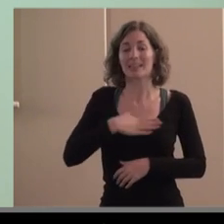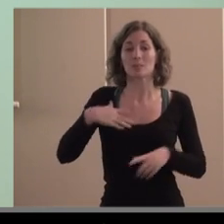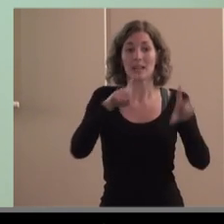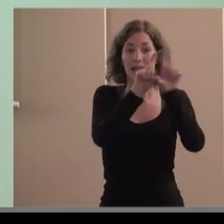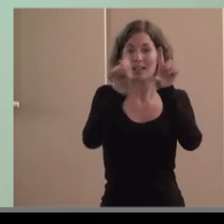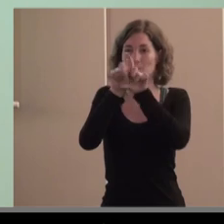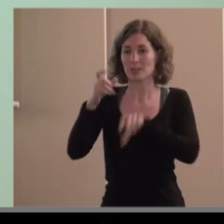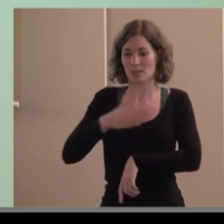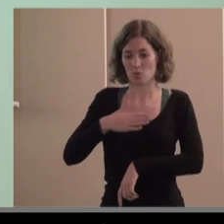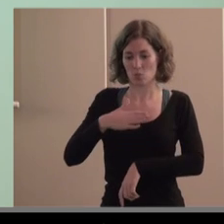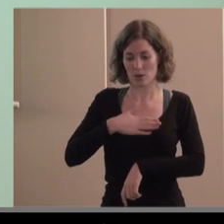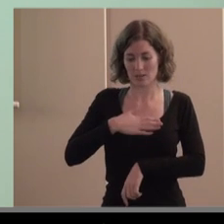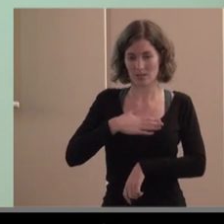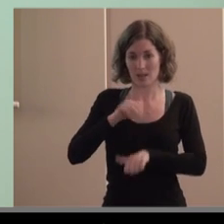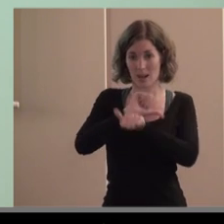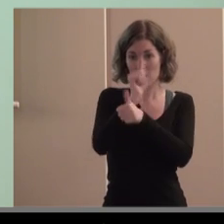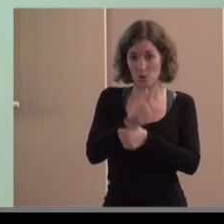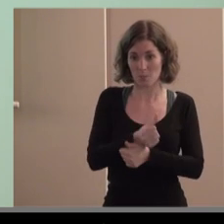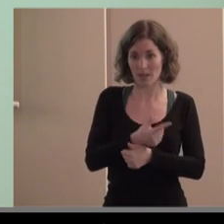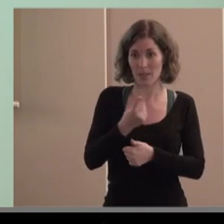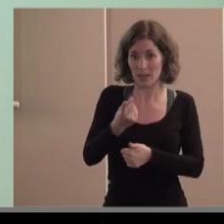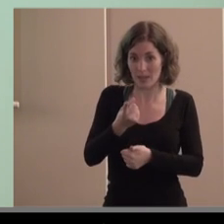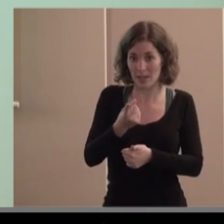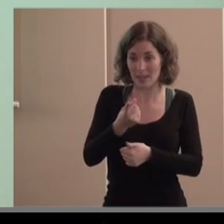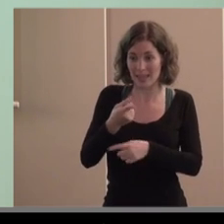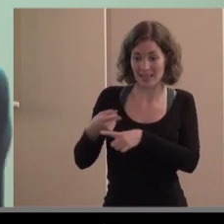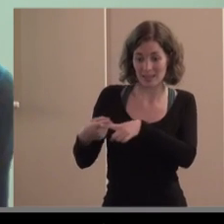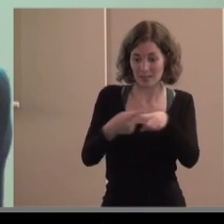de una manera determinada distribuyendo aquello que se llama la riqueza